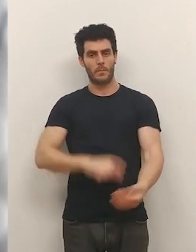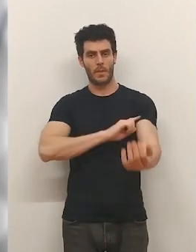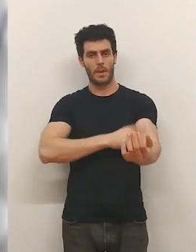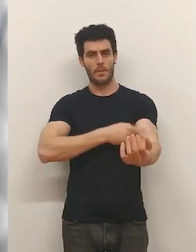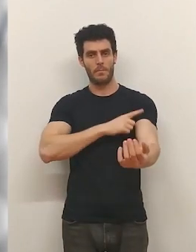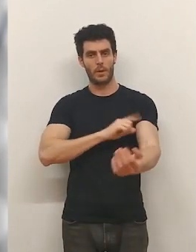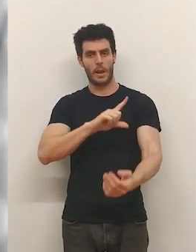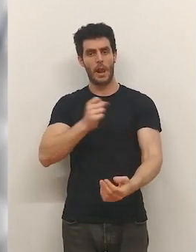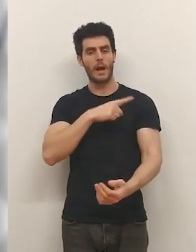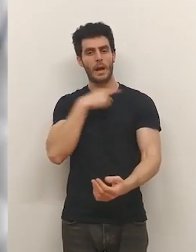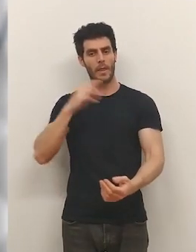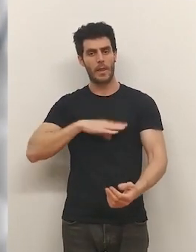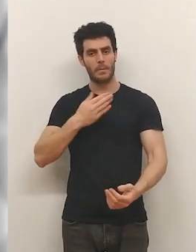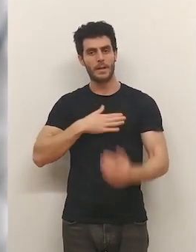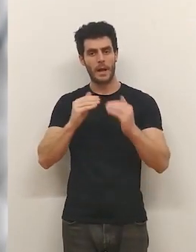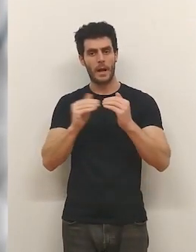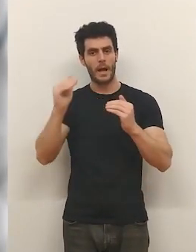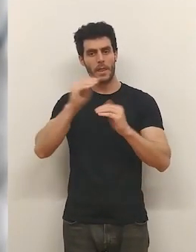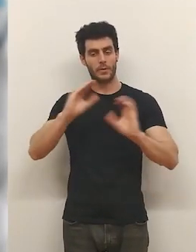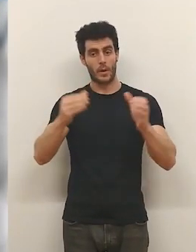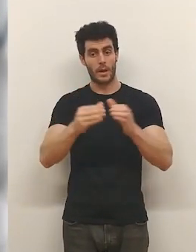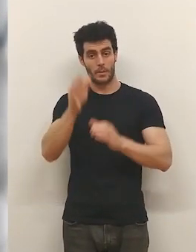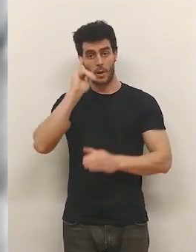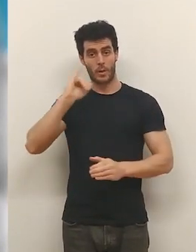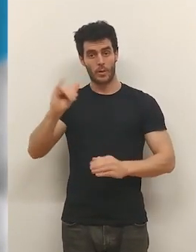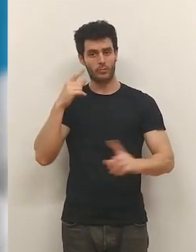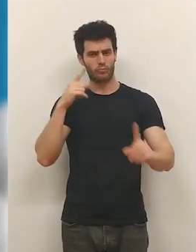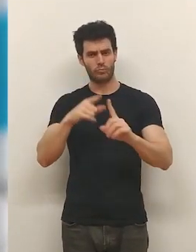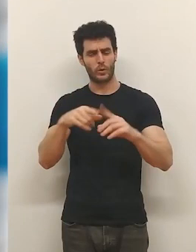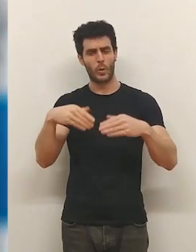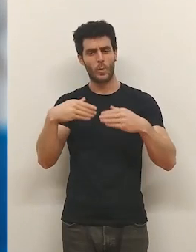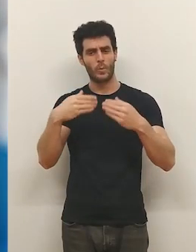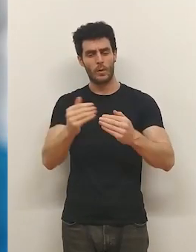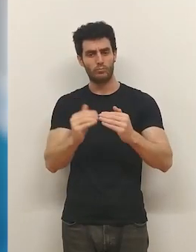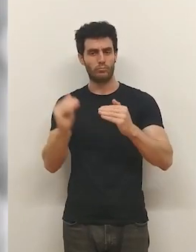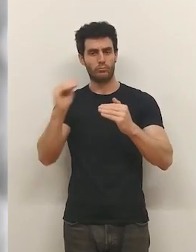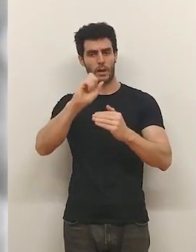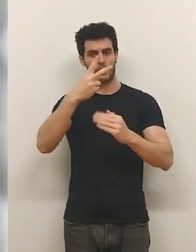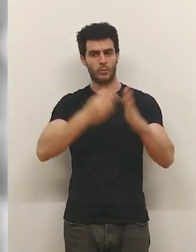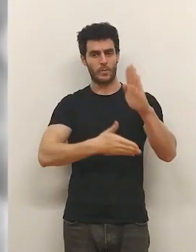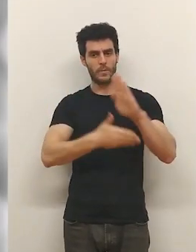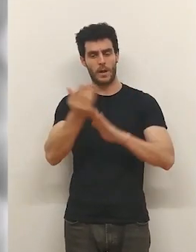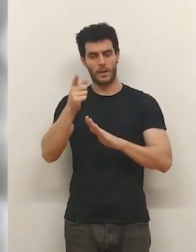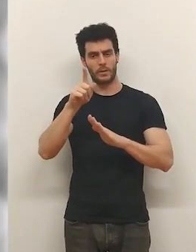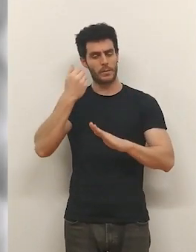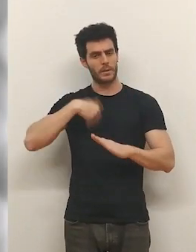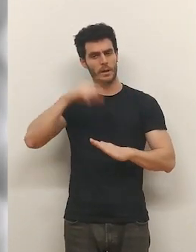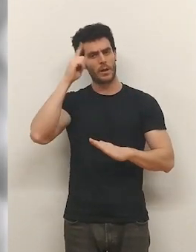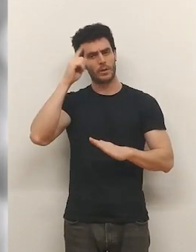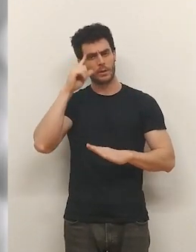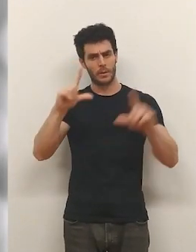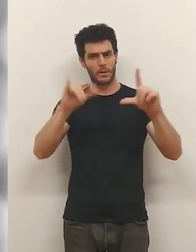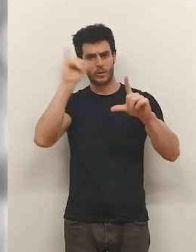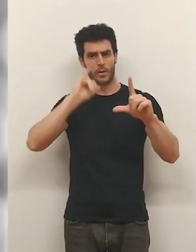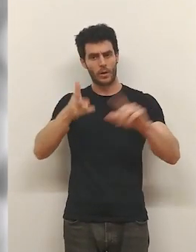En deportes, la calzada se juega mañana el ascenso. El conjunto riojano buscará en el rollo el billete para segunda federación... ...y lo hará, ya lo saben,